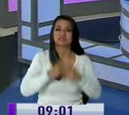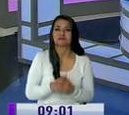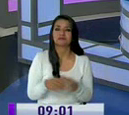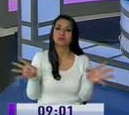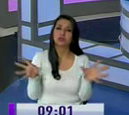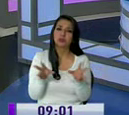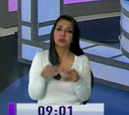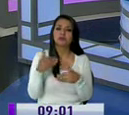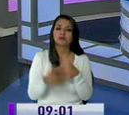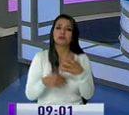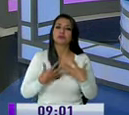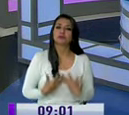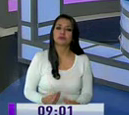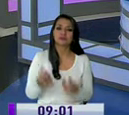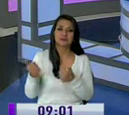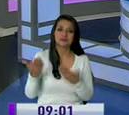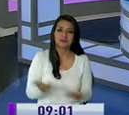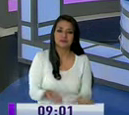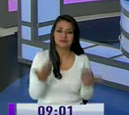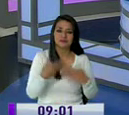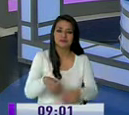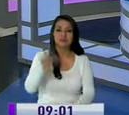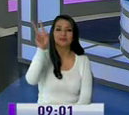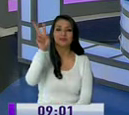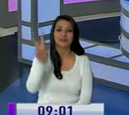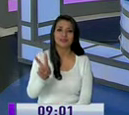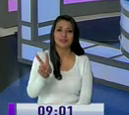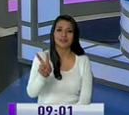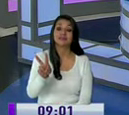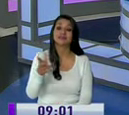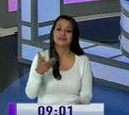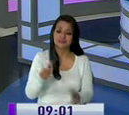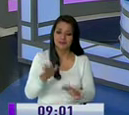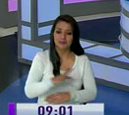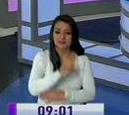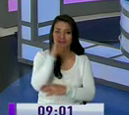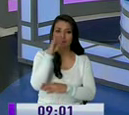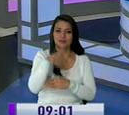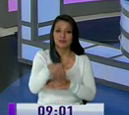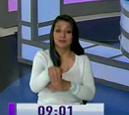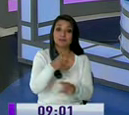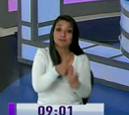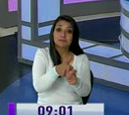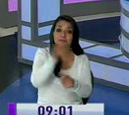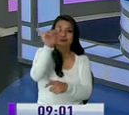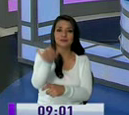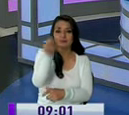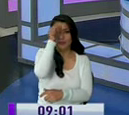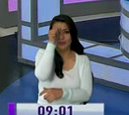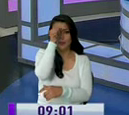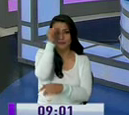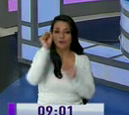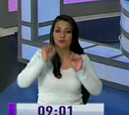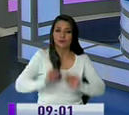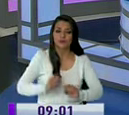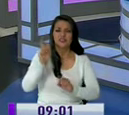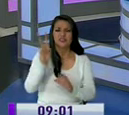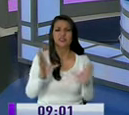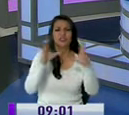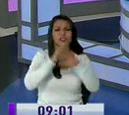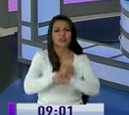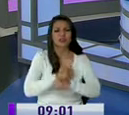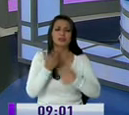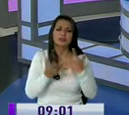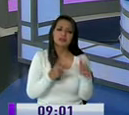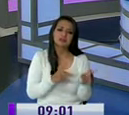relajando y dándole la bienvenida ya a la mitad de la mañana y claro se acerca el viernes de la noche donde más de uno hay un